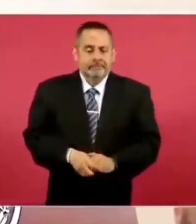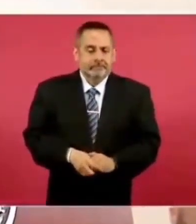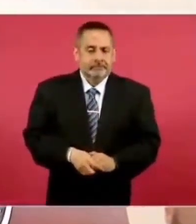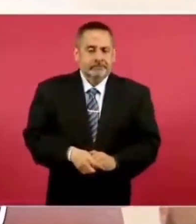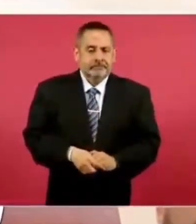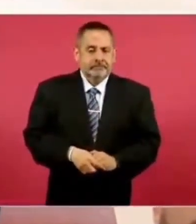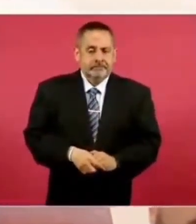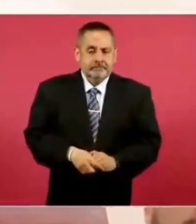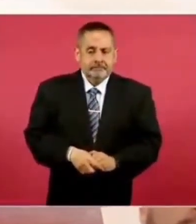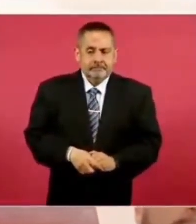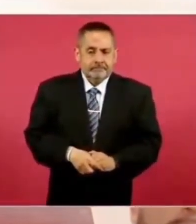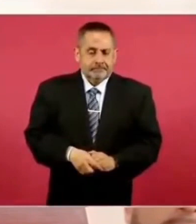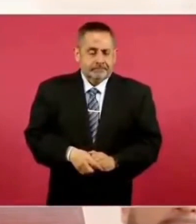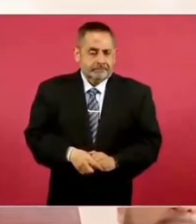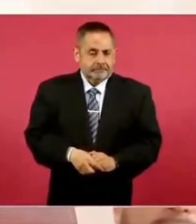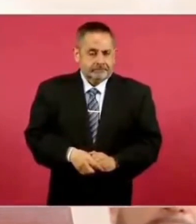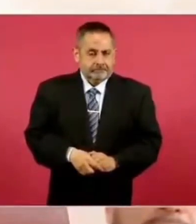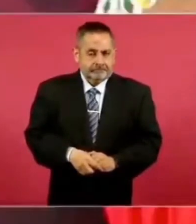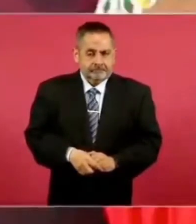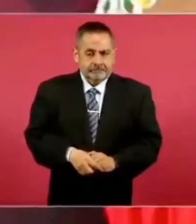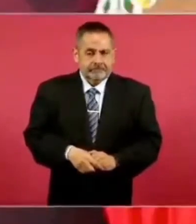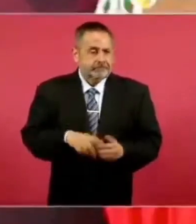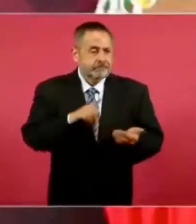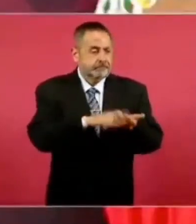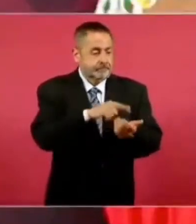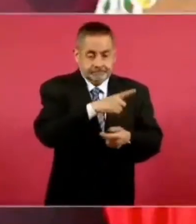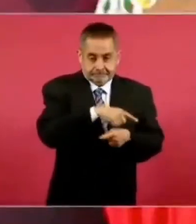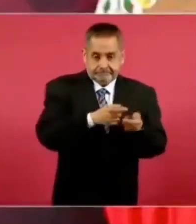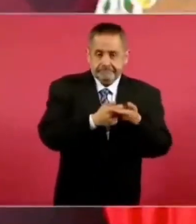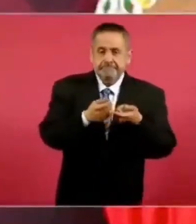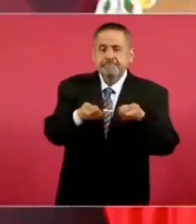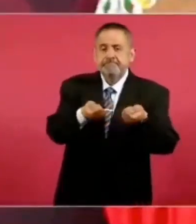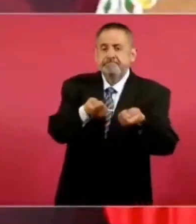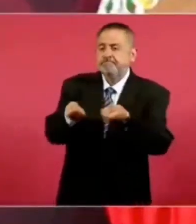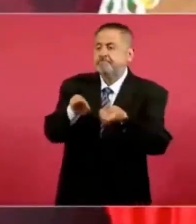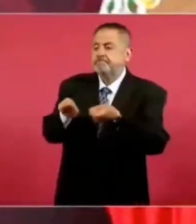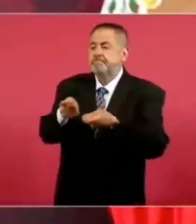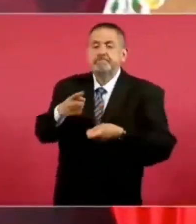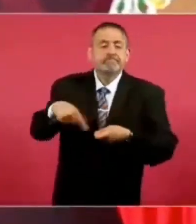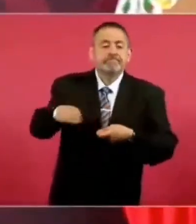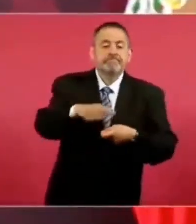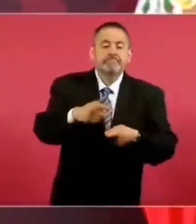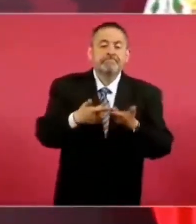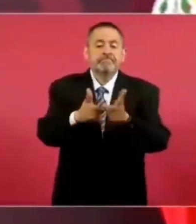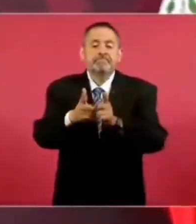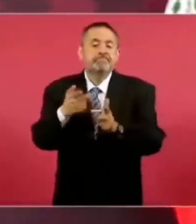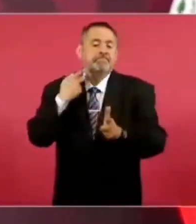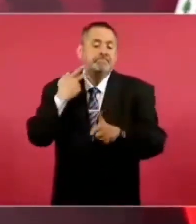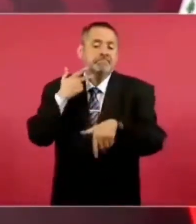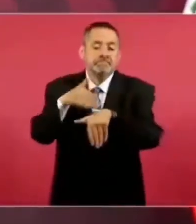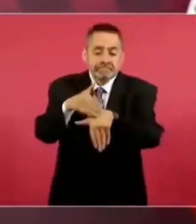Pero tienen a los partidos, tienen a los legisladores